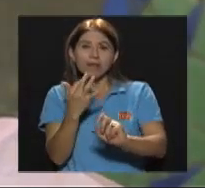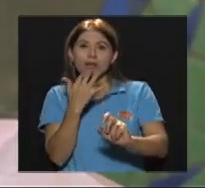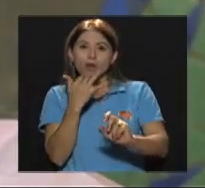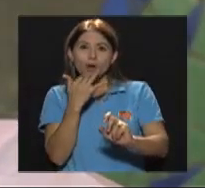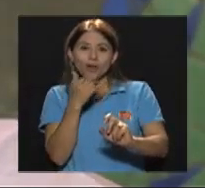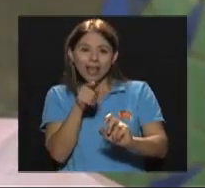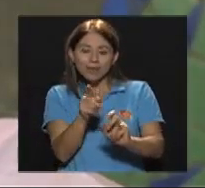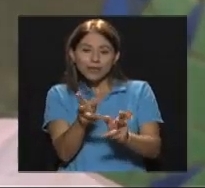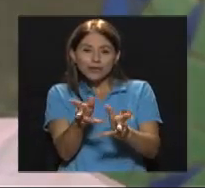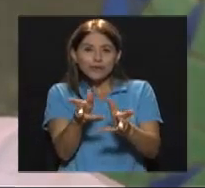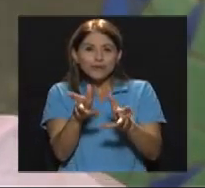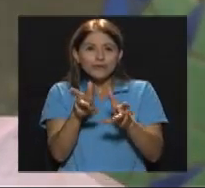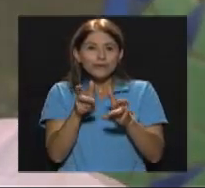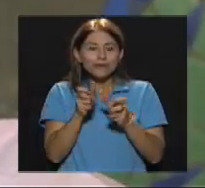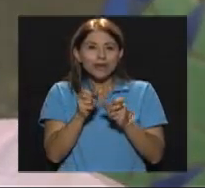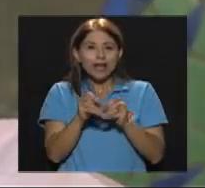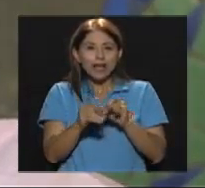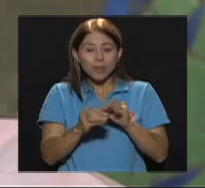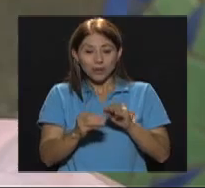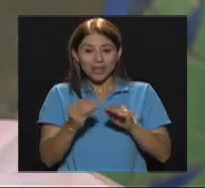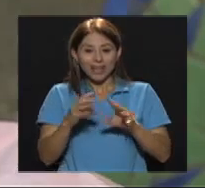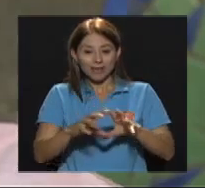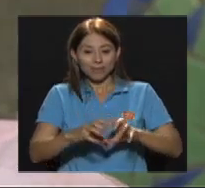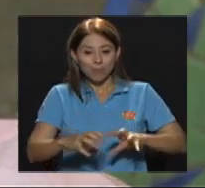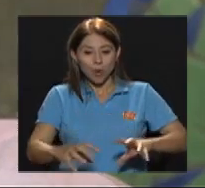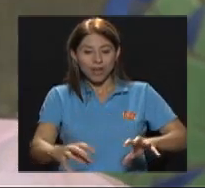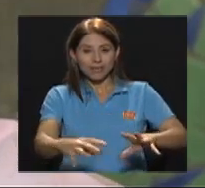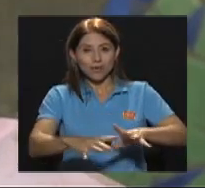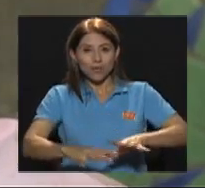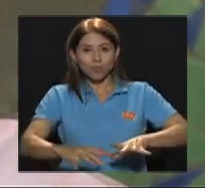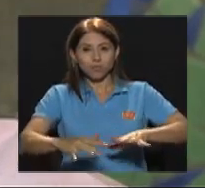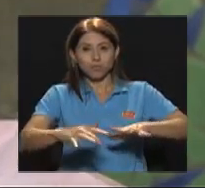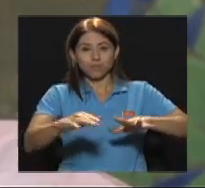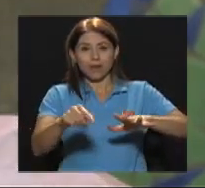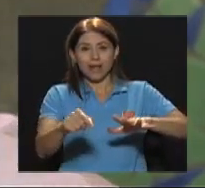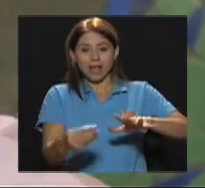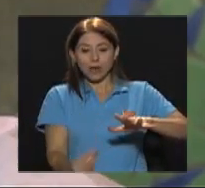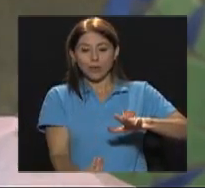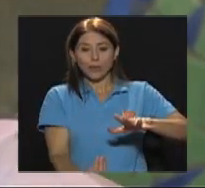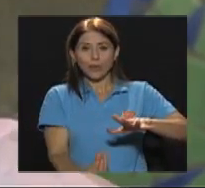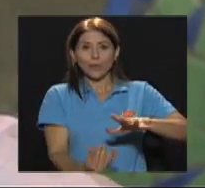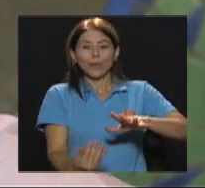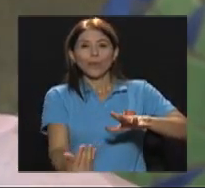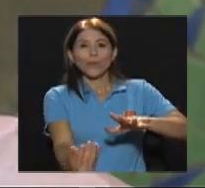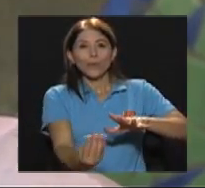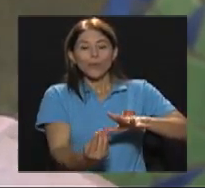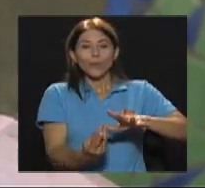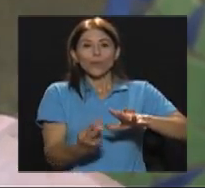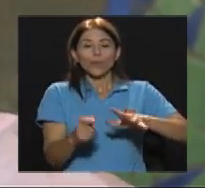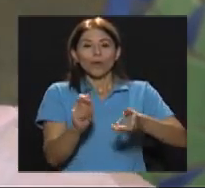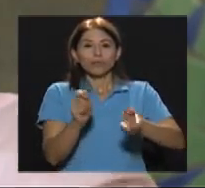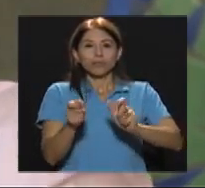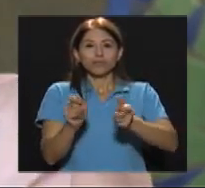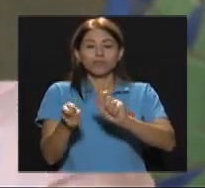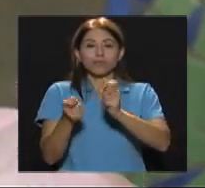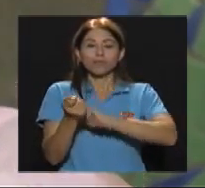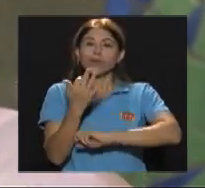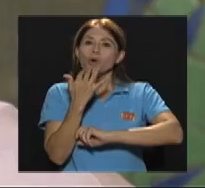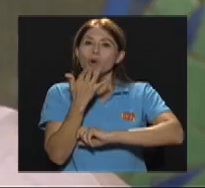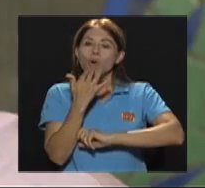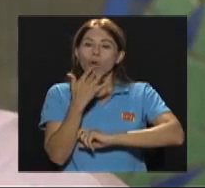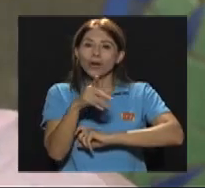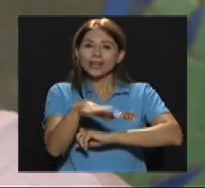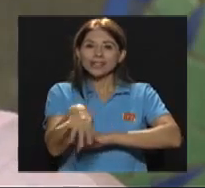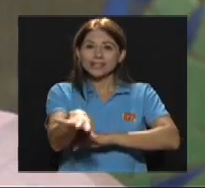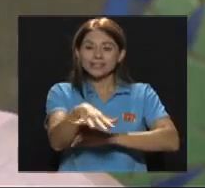Captan esa luminosidad Que proviene del fondo Y el efecto resultante Es un cambio de colores Secuenciado A nivel de